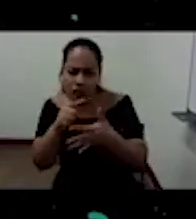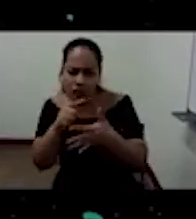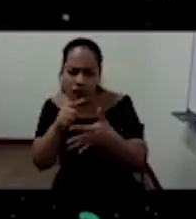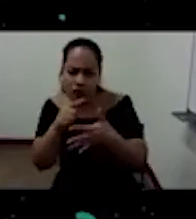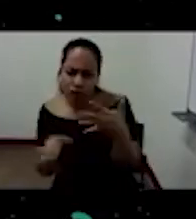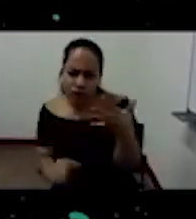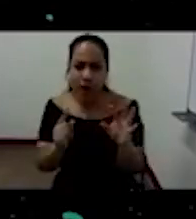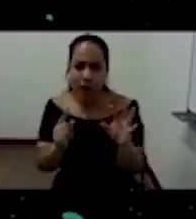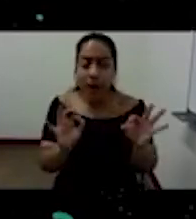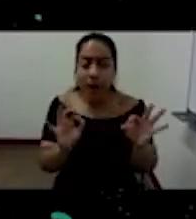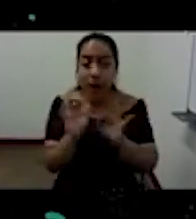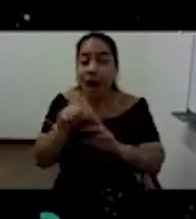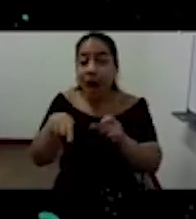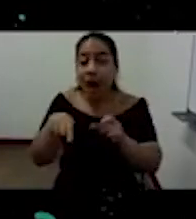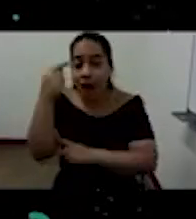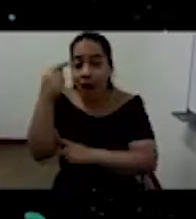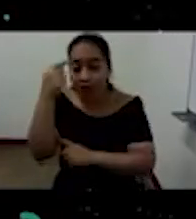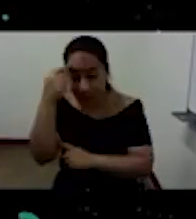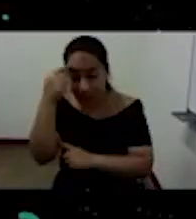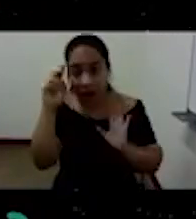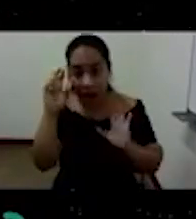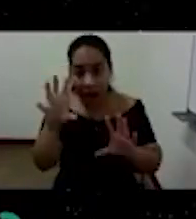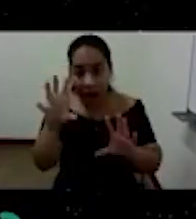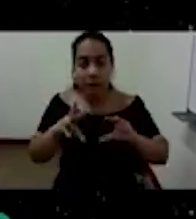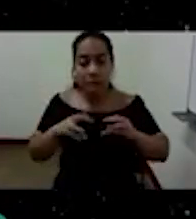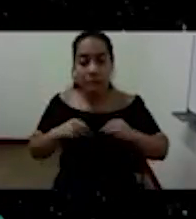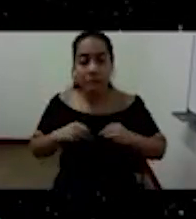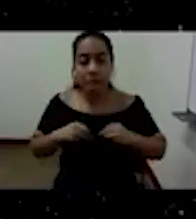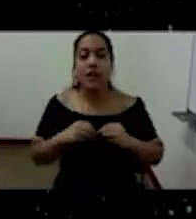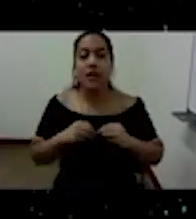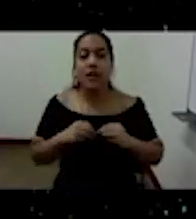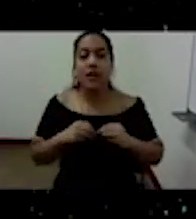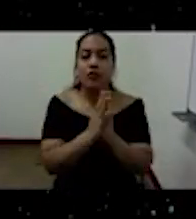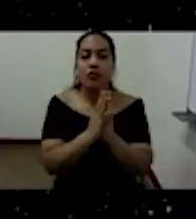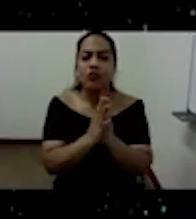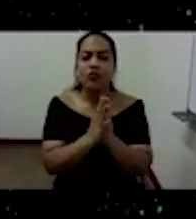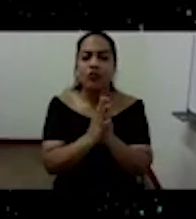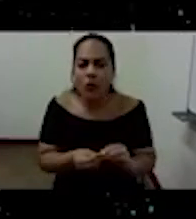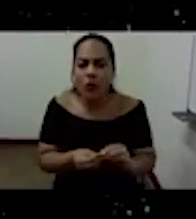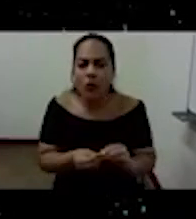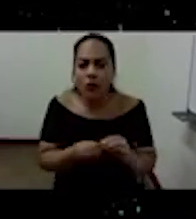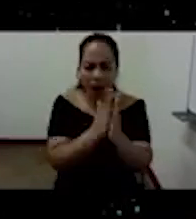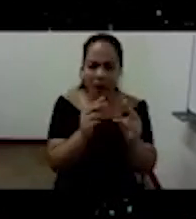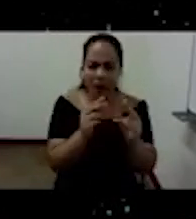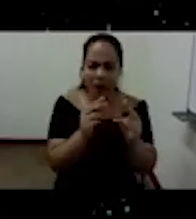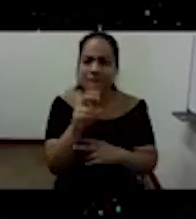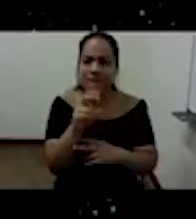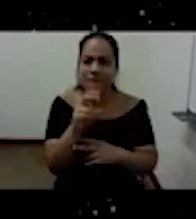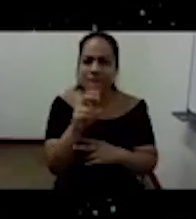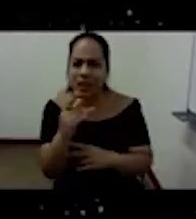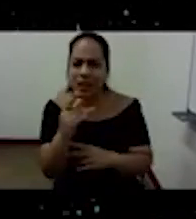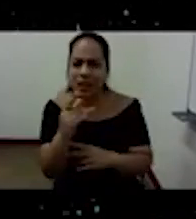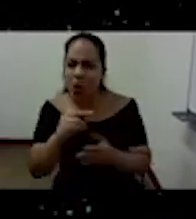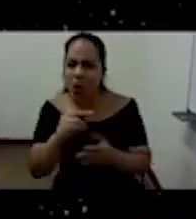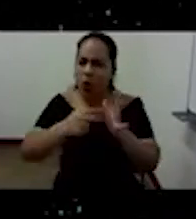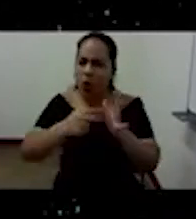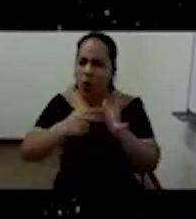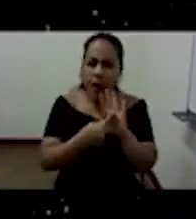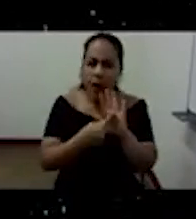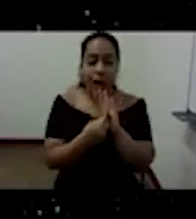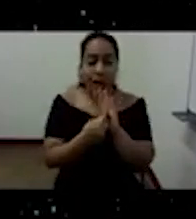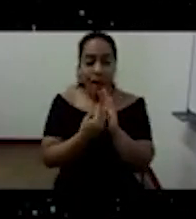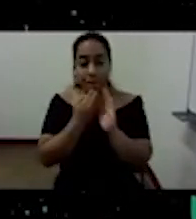que el libro albedrío significa que no hay,